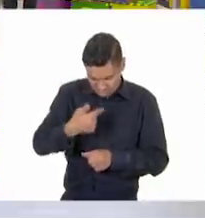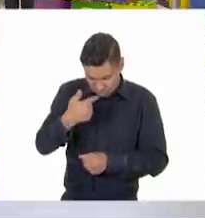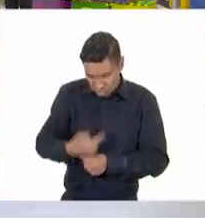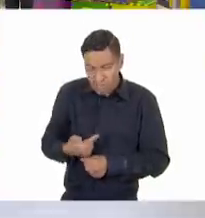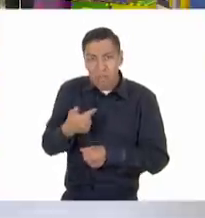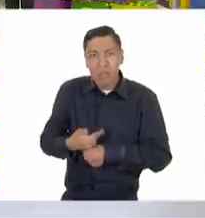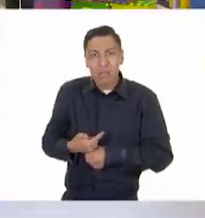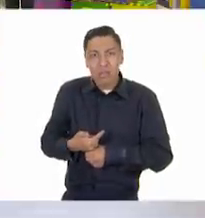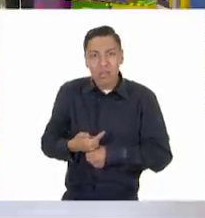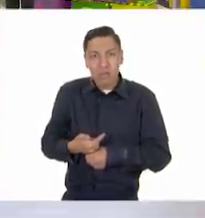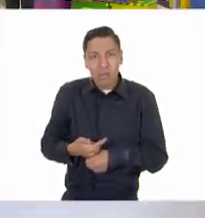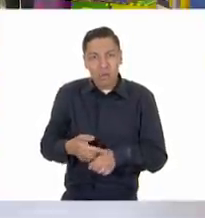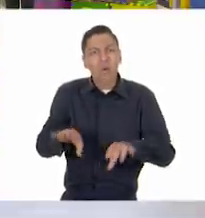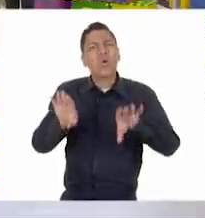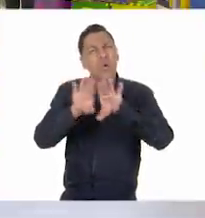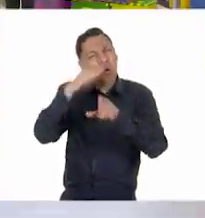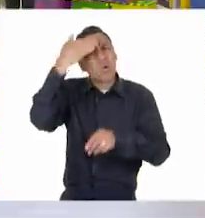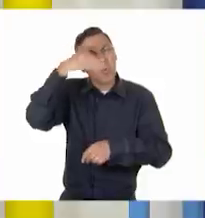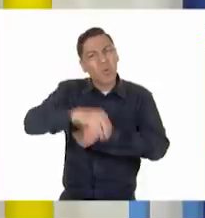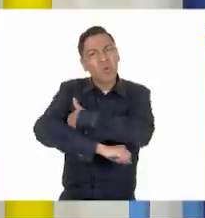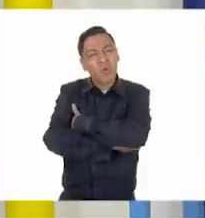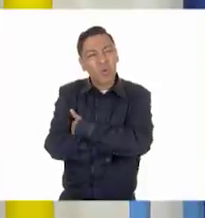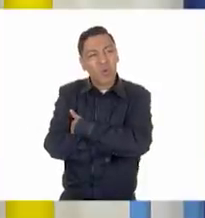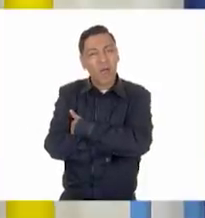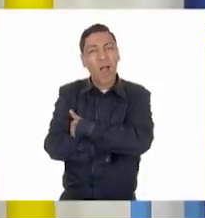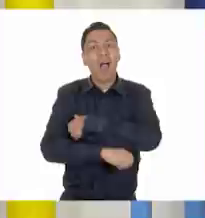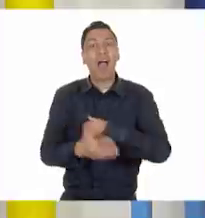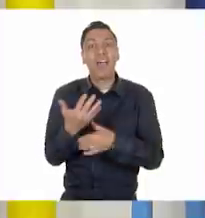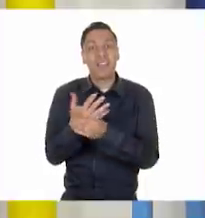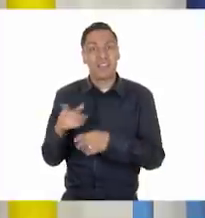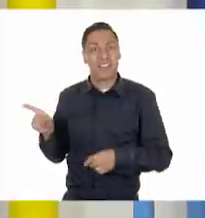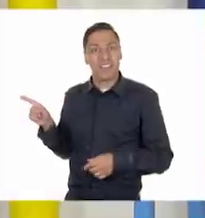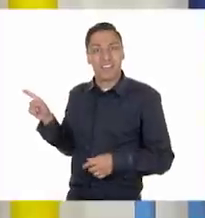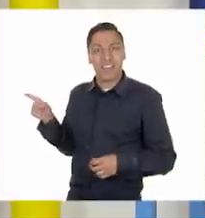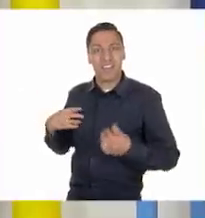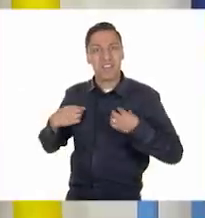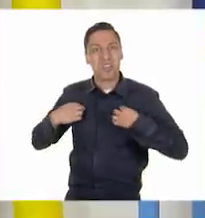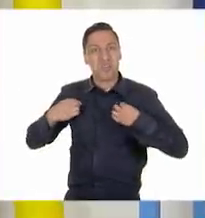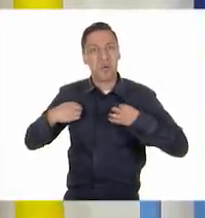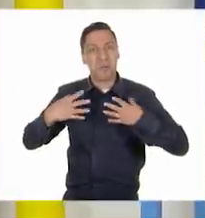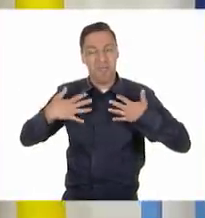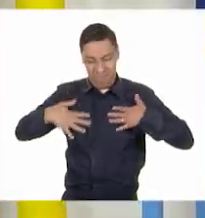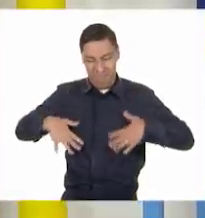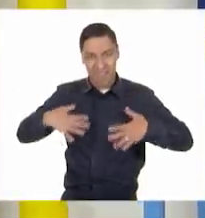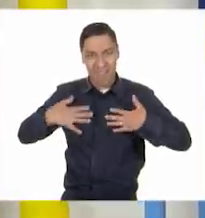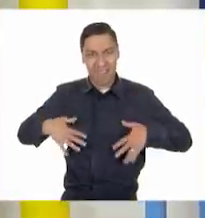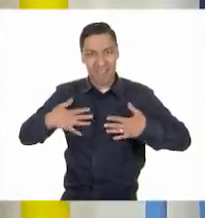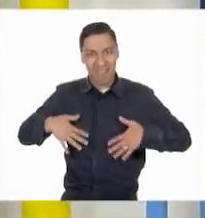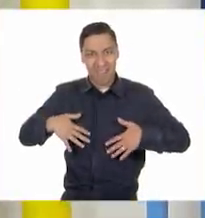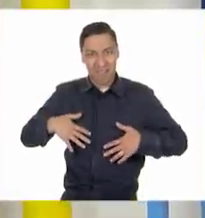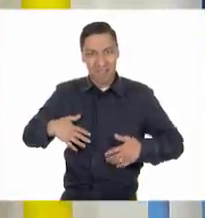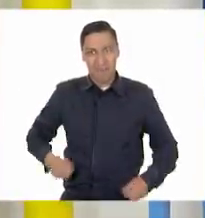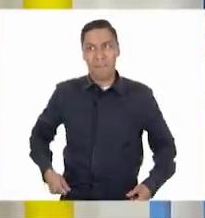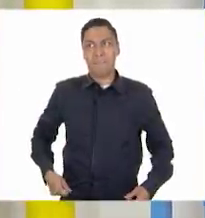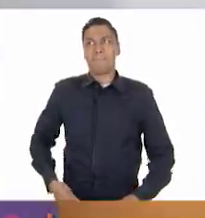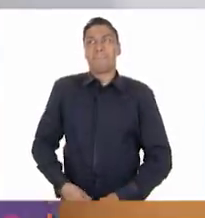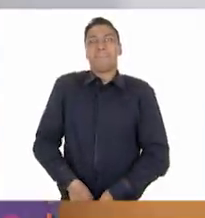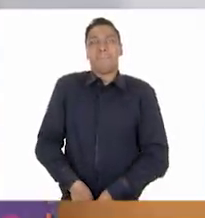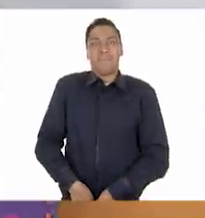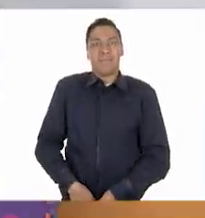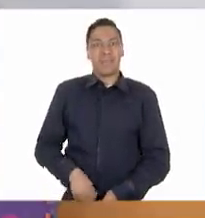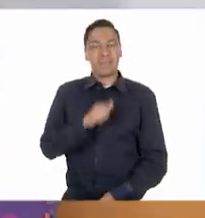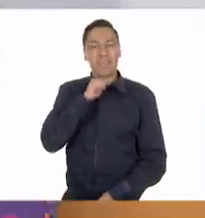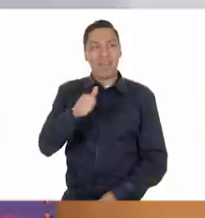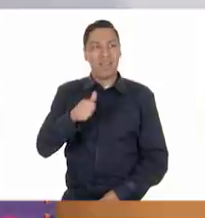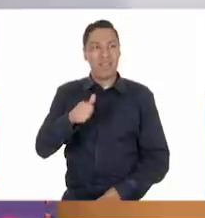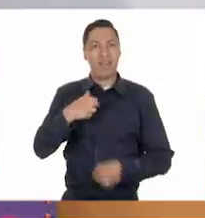Ah, están diciendo que en su ropa. Sí, la ropa en su pantalón que ya no le cerraba. Exacto. Y en